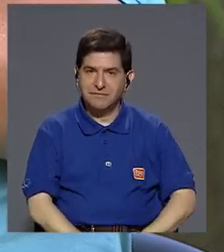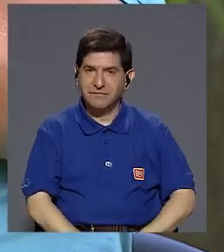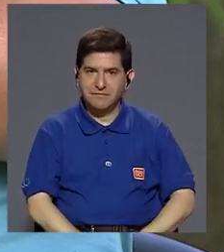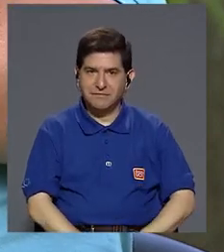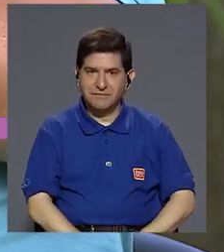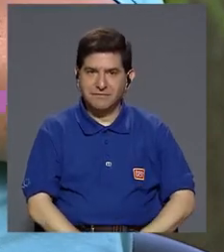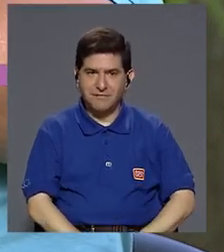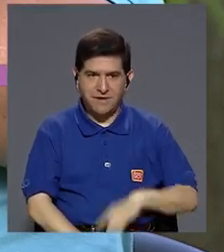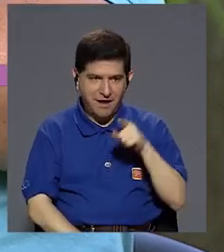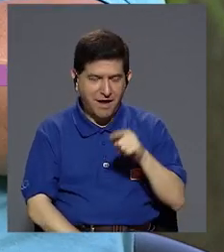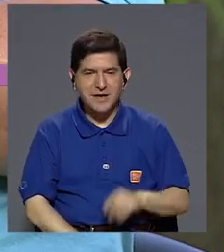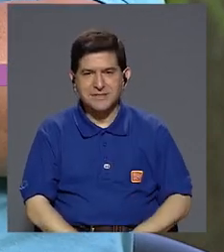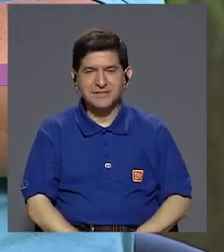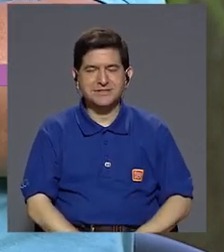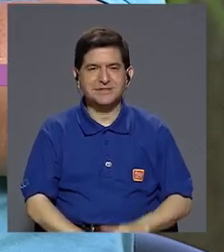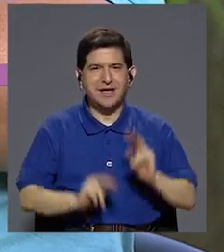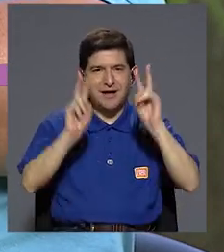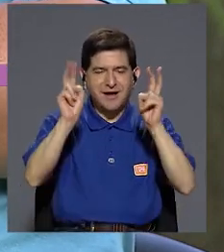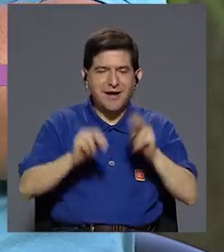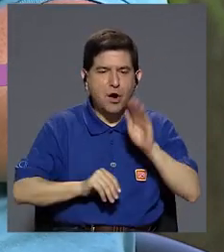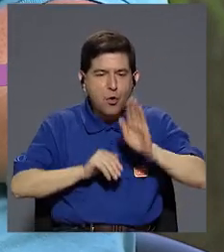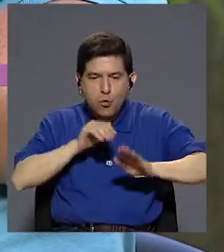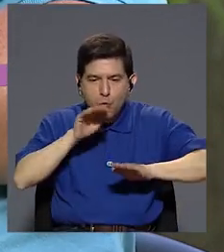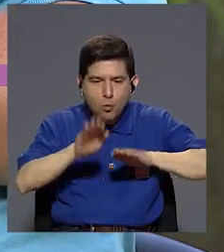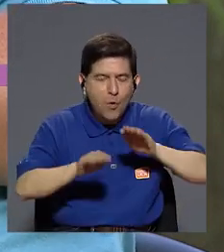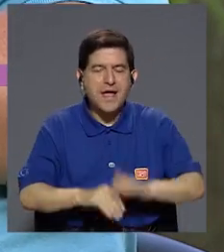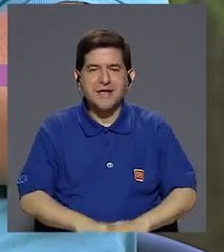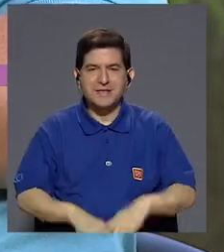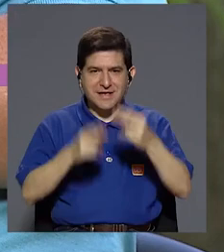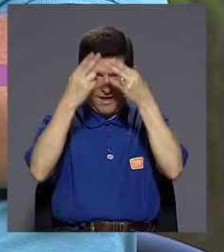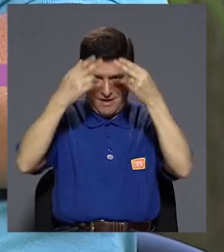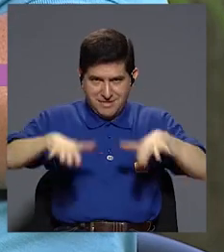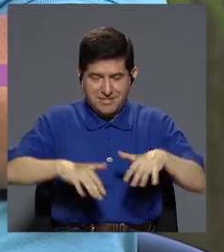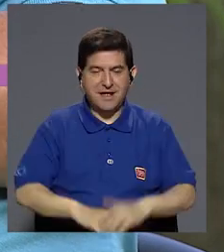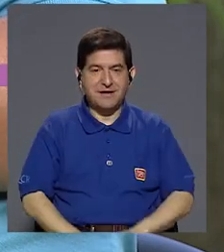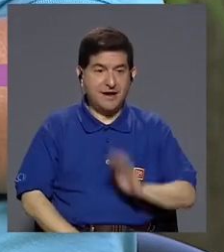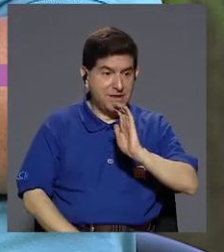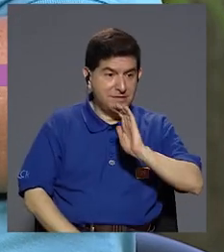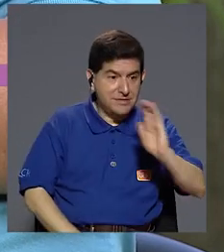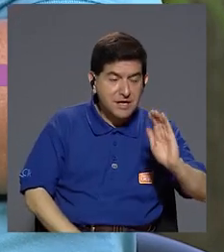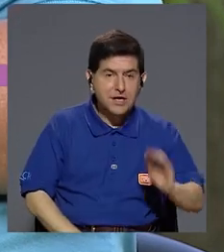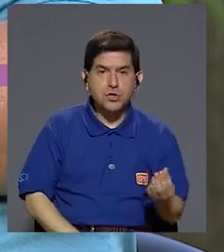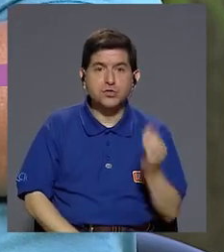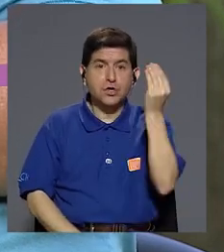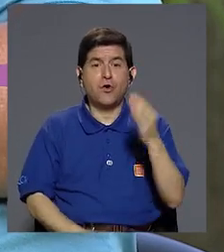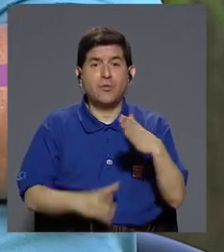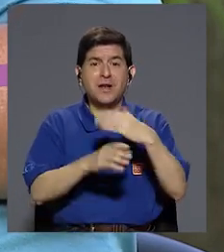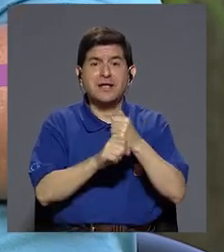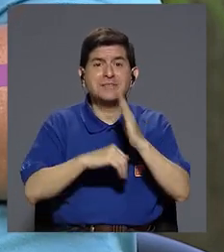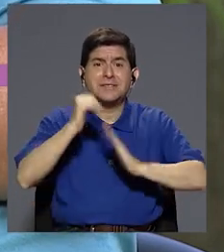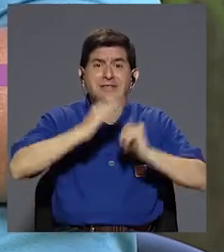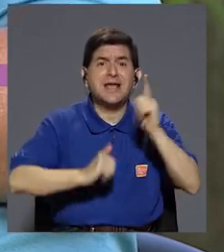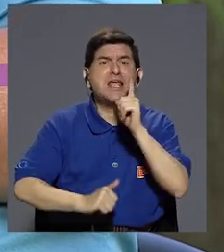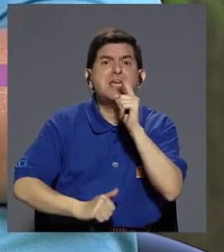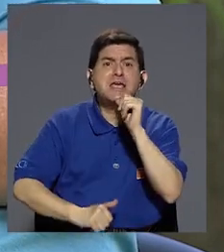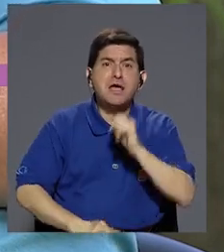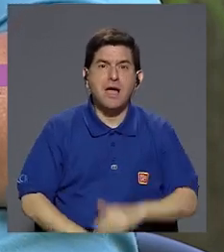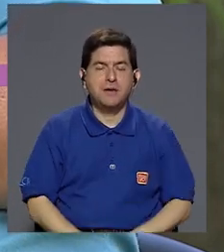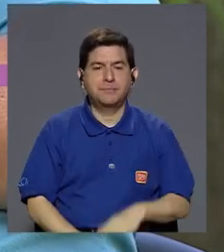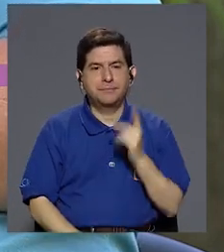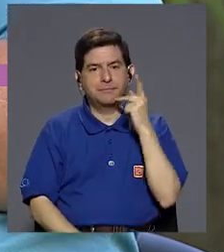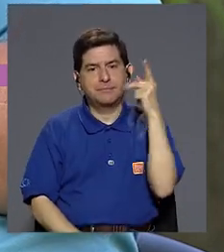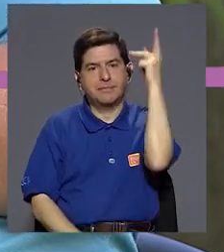Y esa huella digital en las personas menores de edad y en los niños, quienes se las están construyendo son